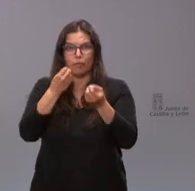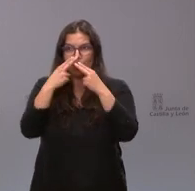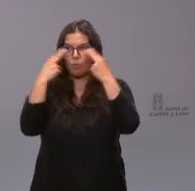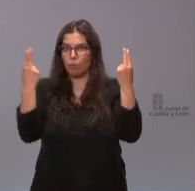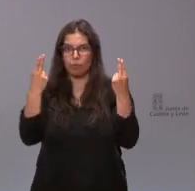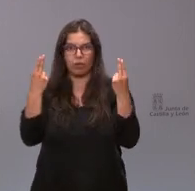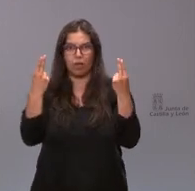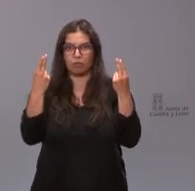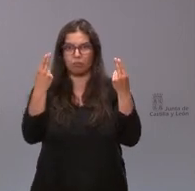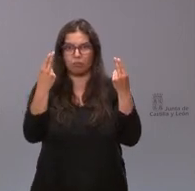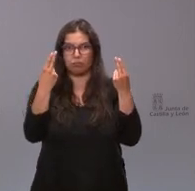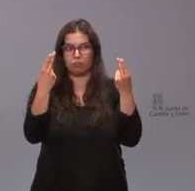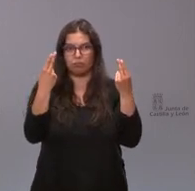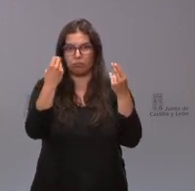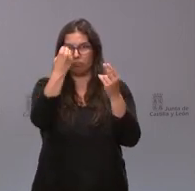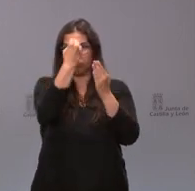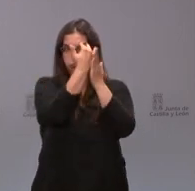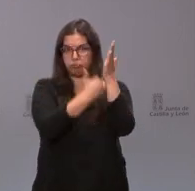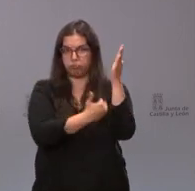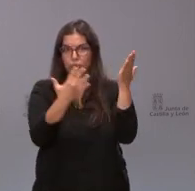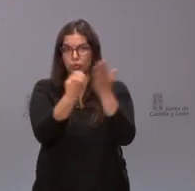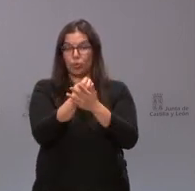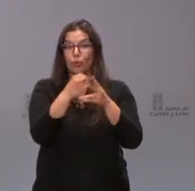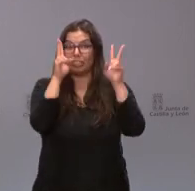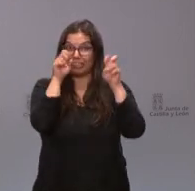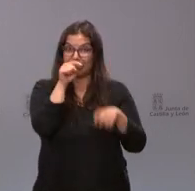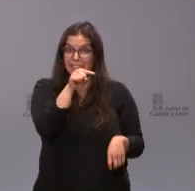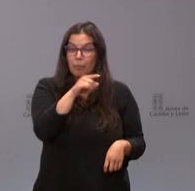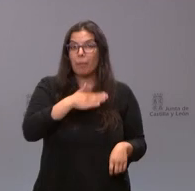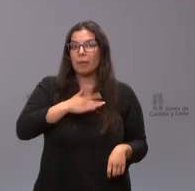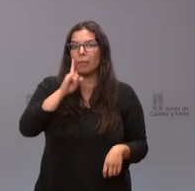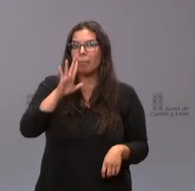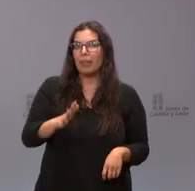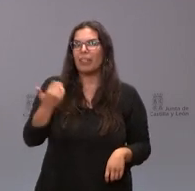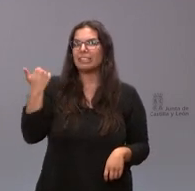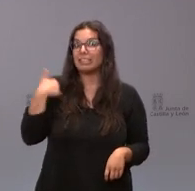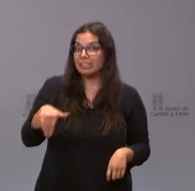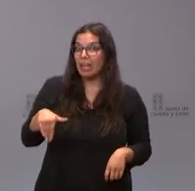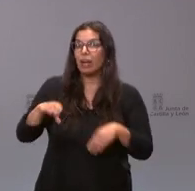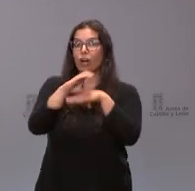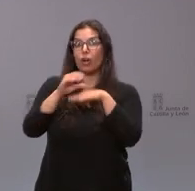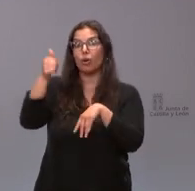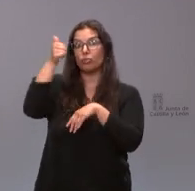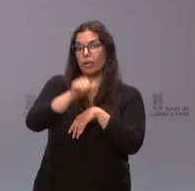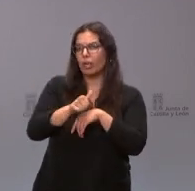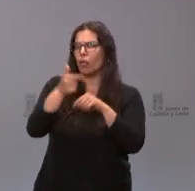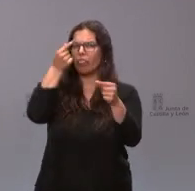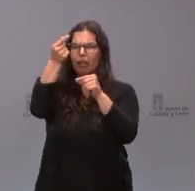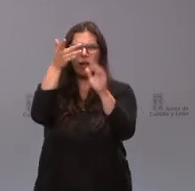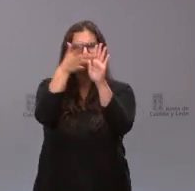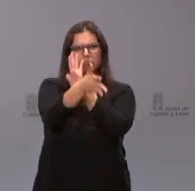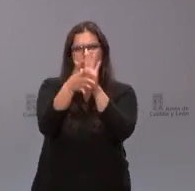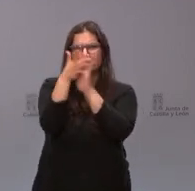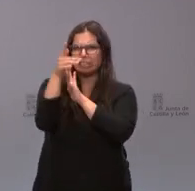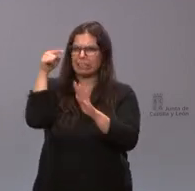consejo de gobierno en todo caso sobre este asunto que usted me plantea a mí me parece que las explicaciones que ha dado el consejero son muy detalladas son